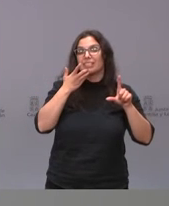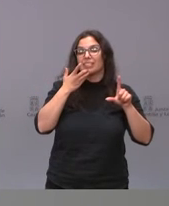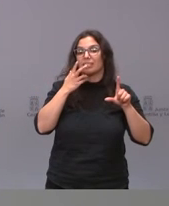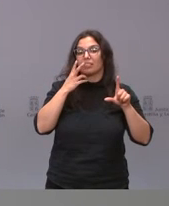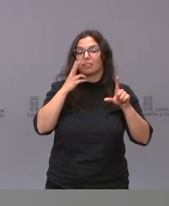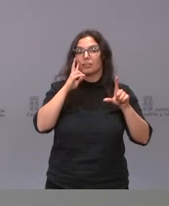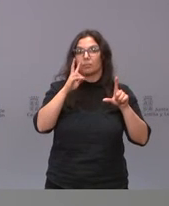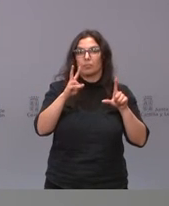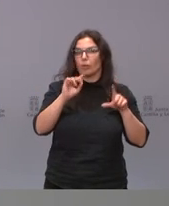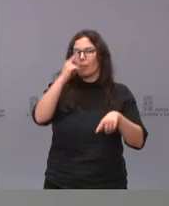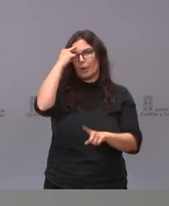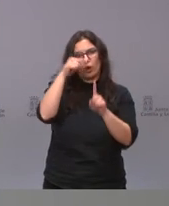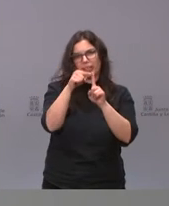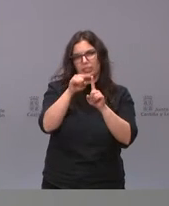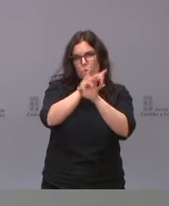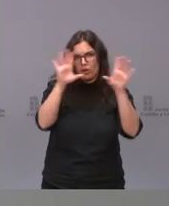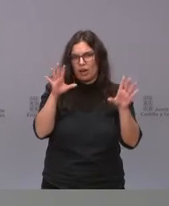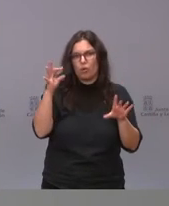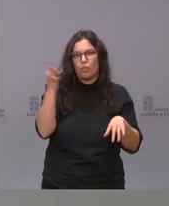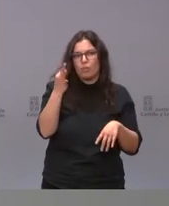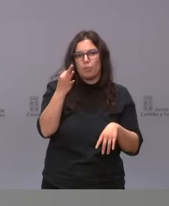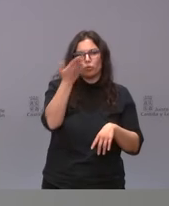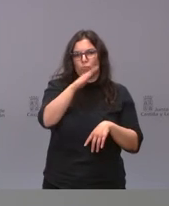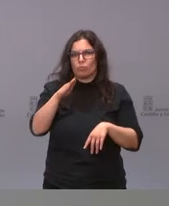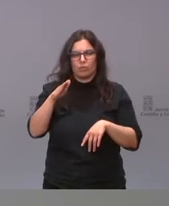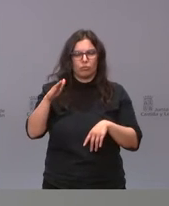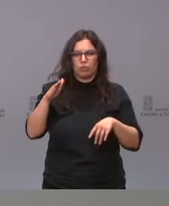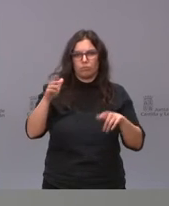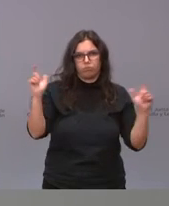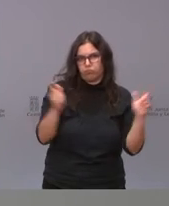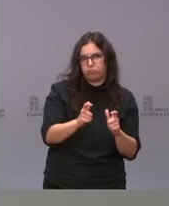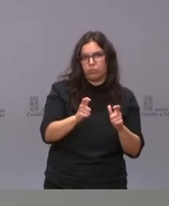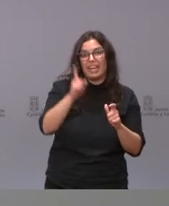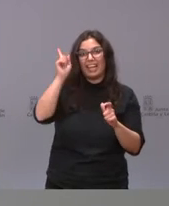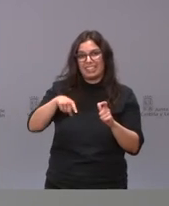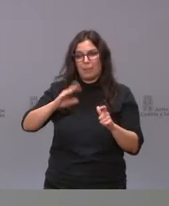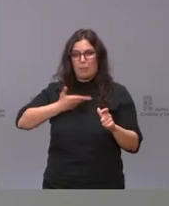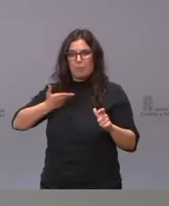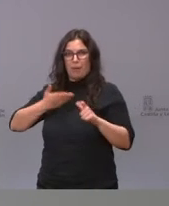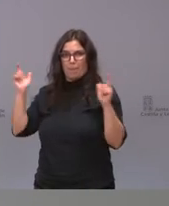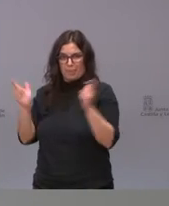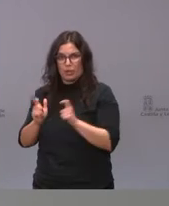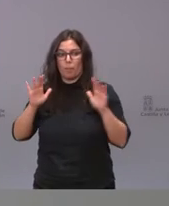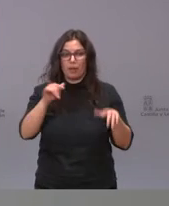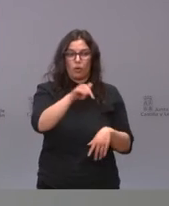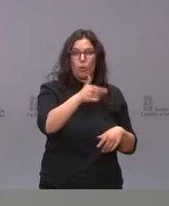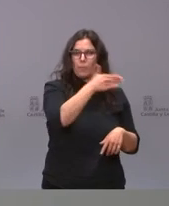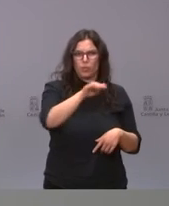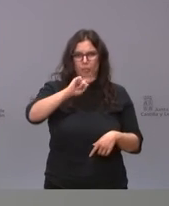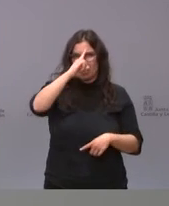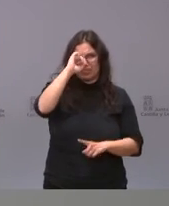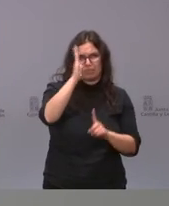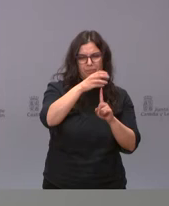mortalidad o el primer objetivo que tenemos que tener es disminuir la mortalidad también la morbilidad pero sobre todo disminuir la mortalidad por la por la